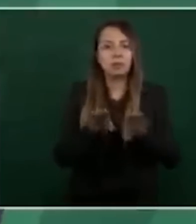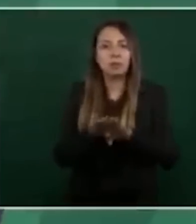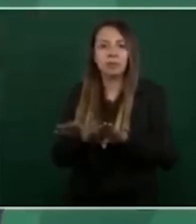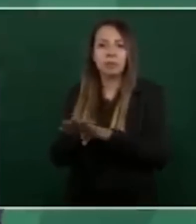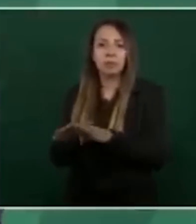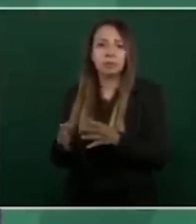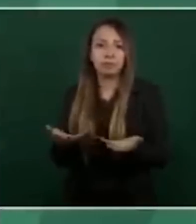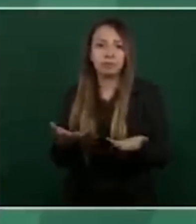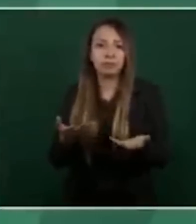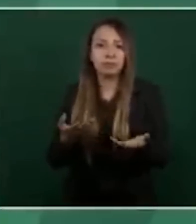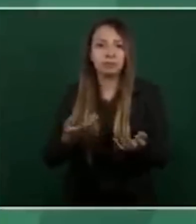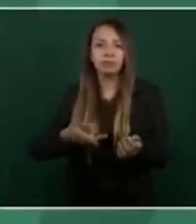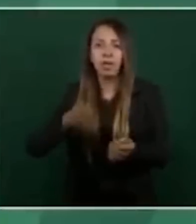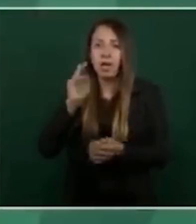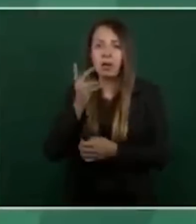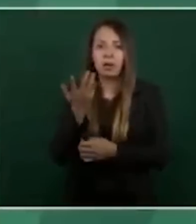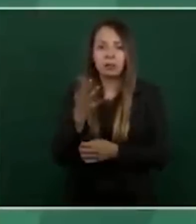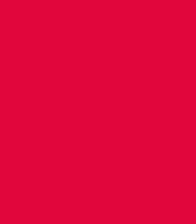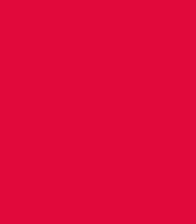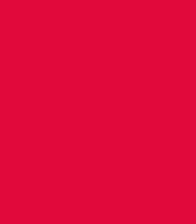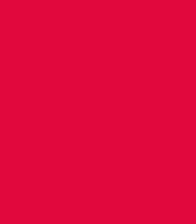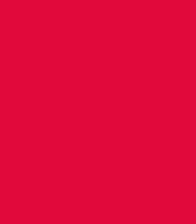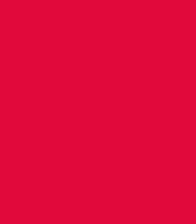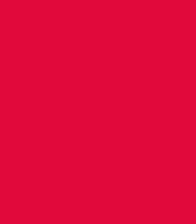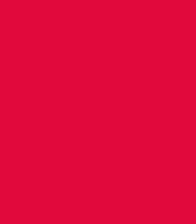Pero la realidad es otra.